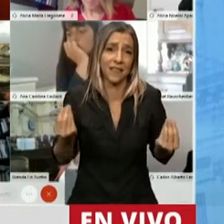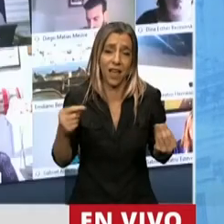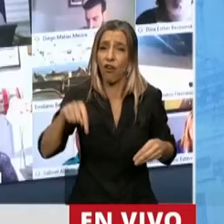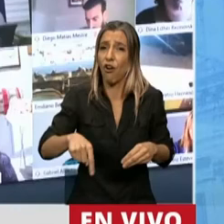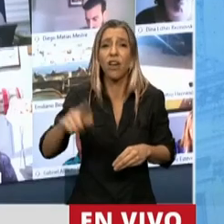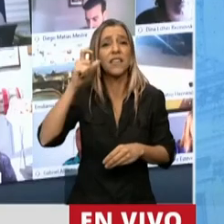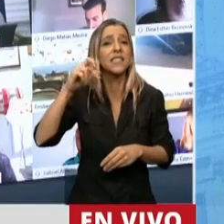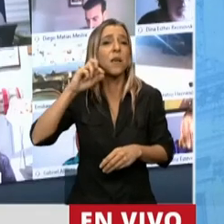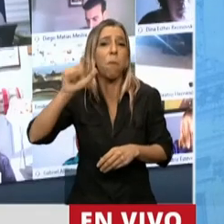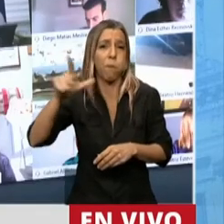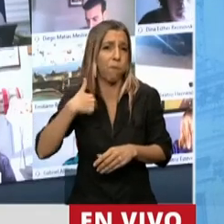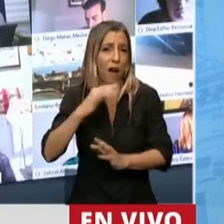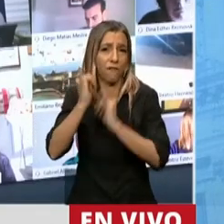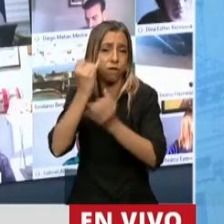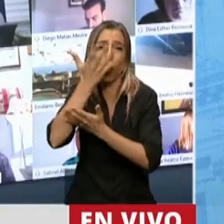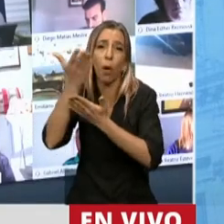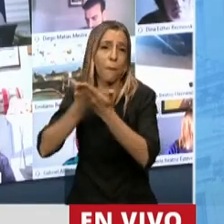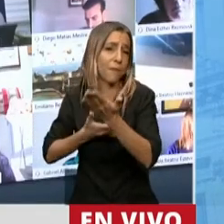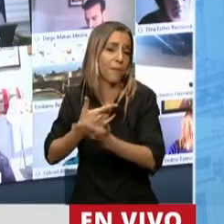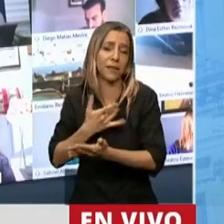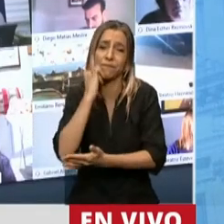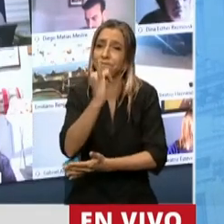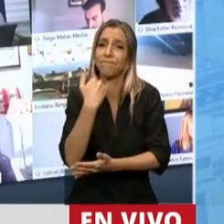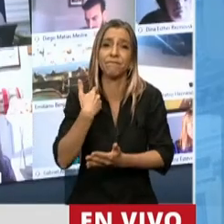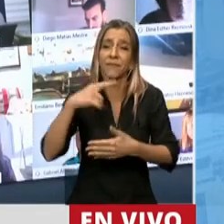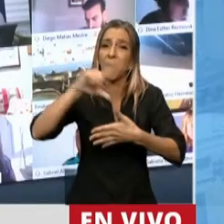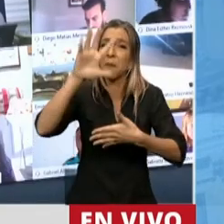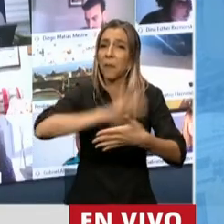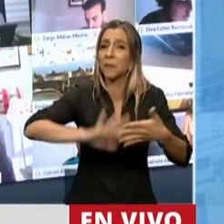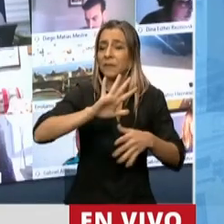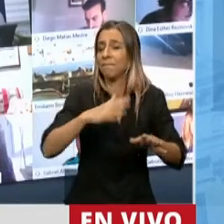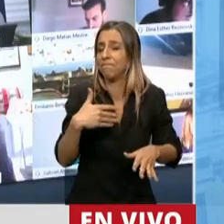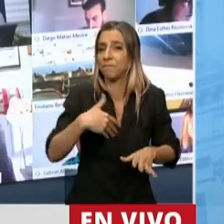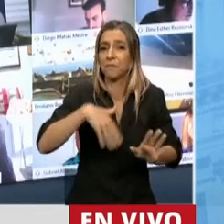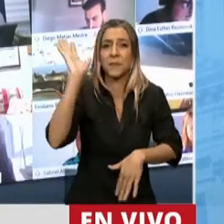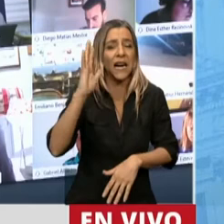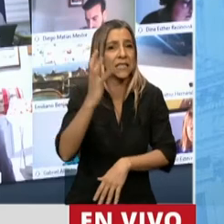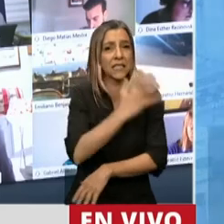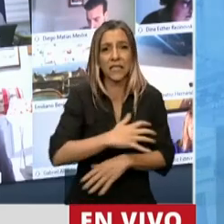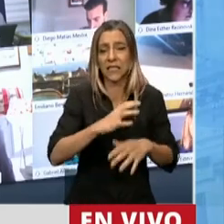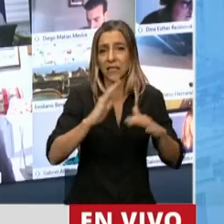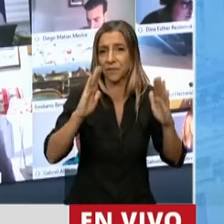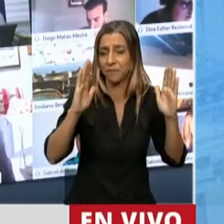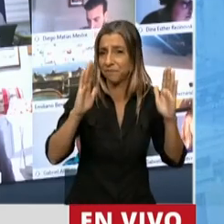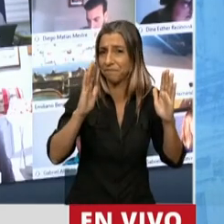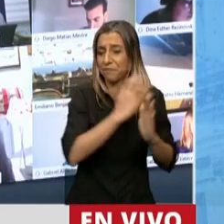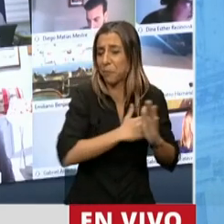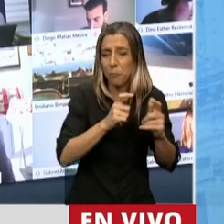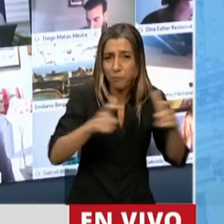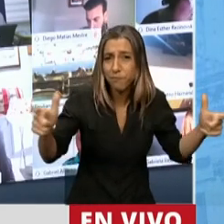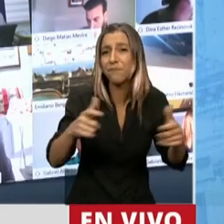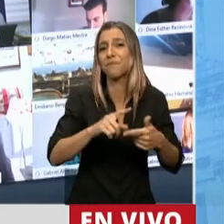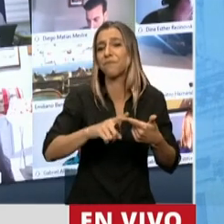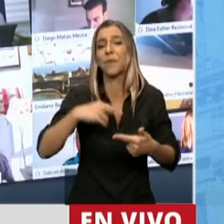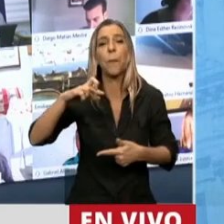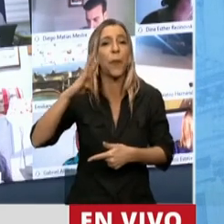de la CEPAL lo subraya, América Latina está en el promedio de la caída del Producto Bruto en todo